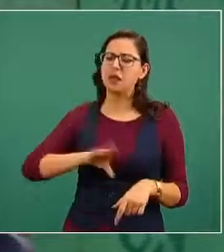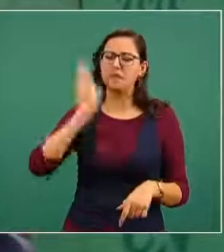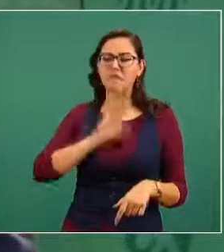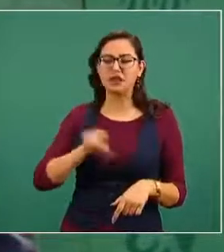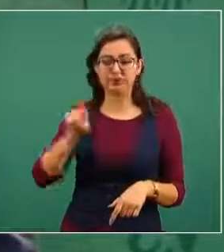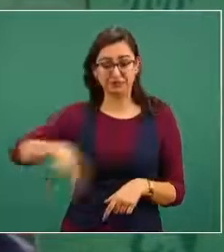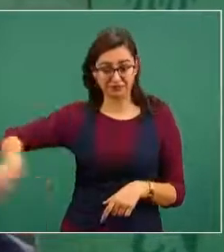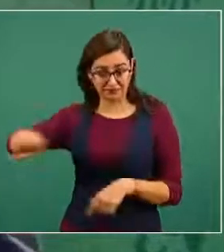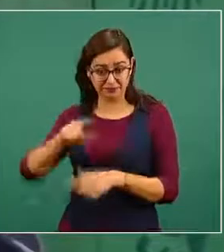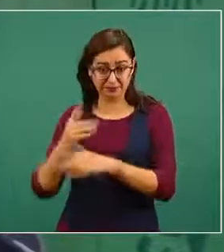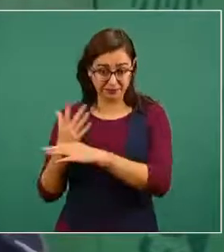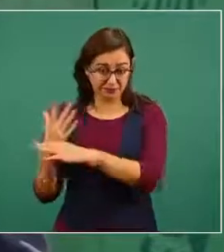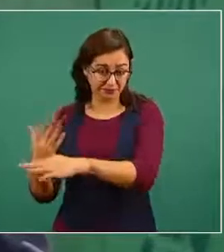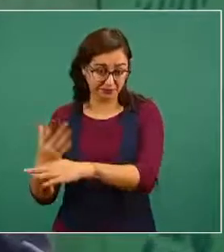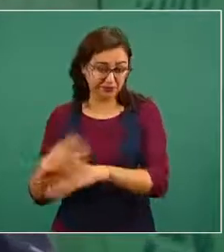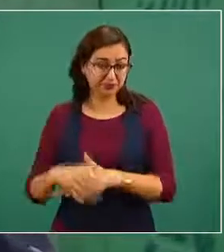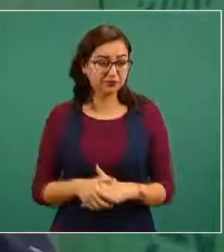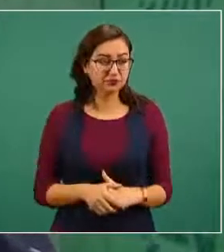lo de México